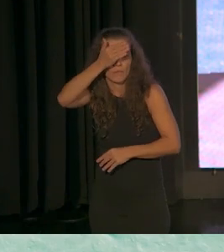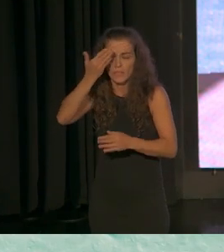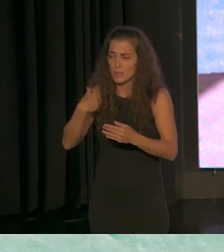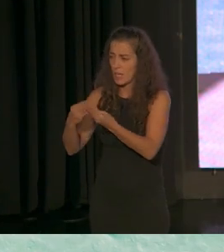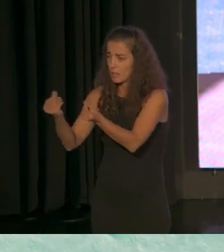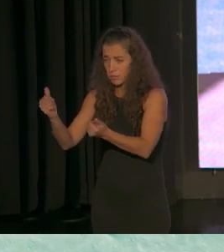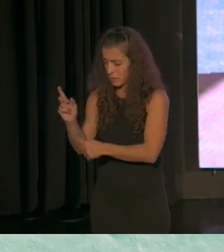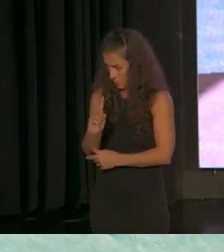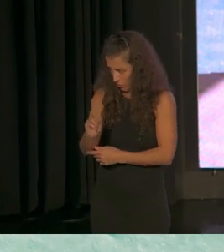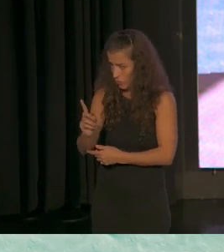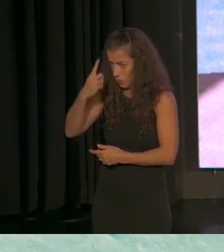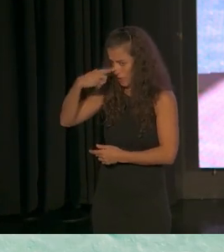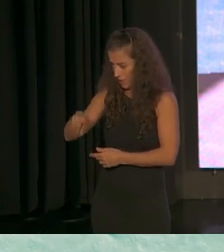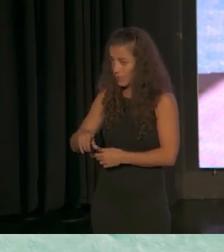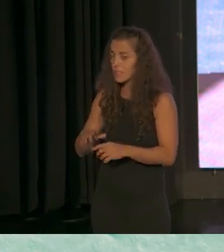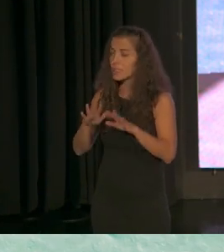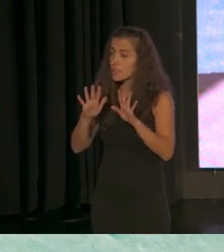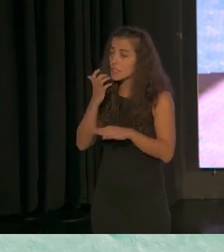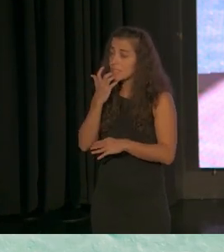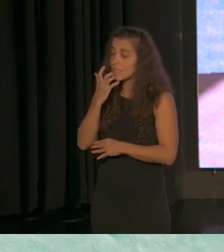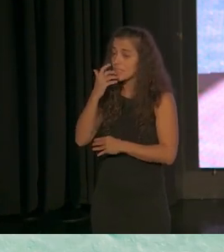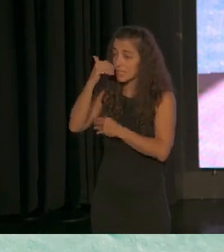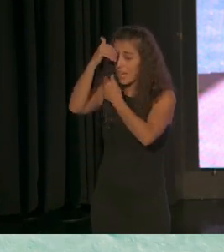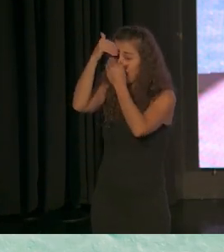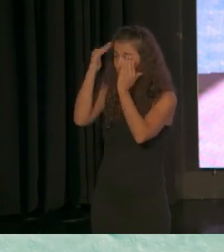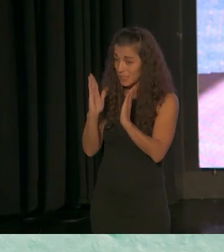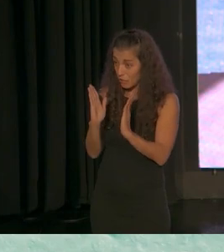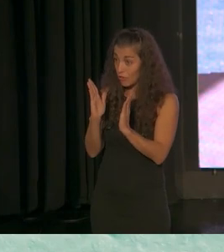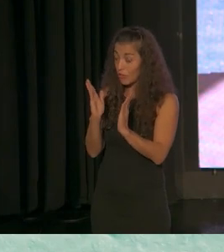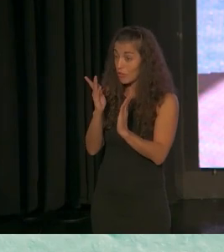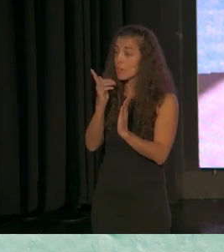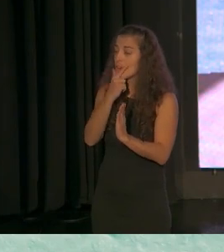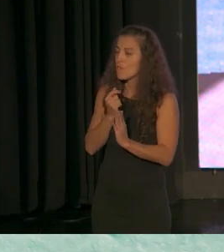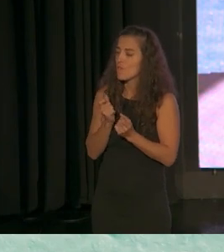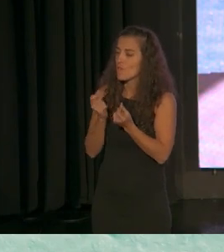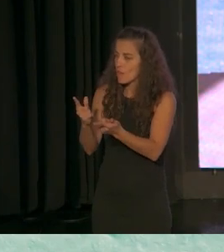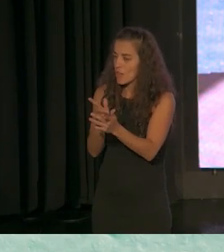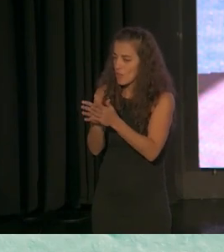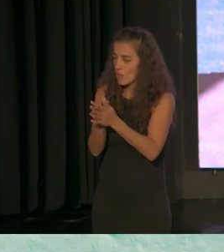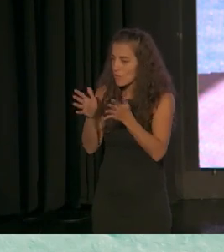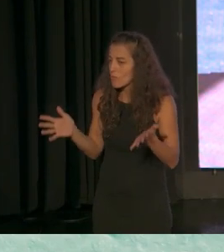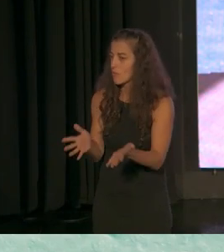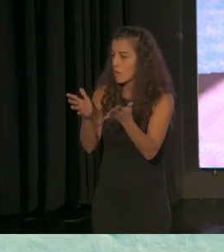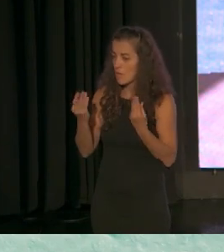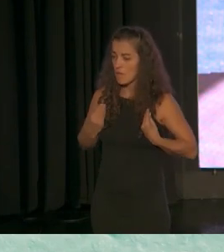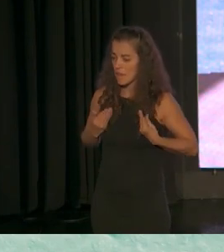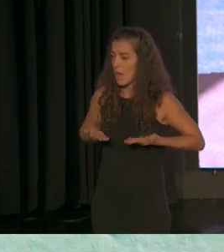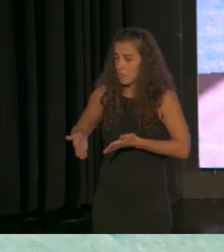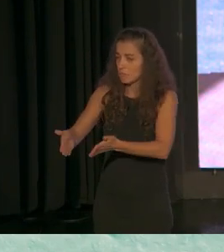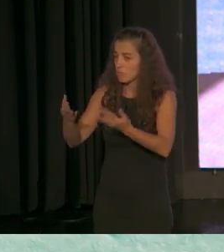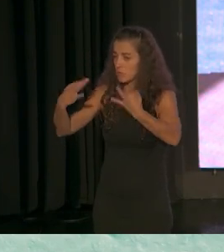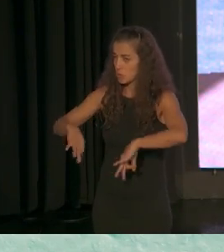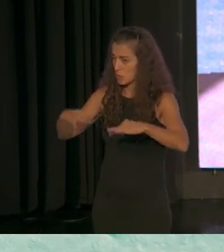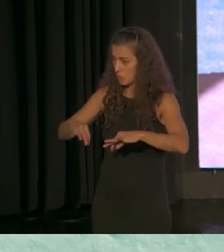prestemos atención a facilitar a promover que lleven una vida normal una vida normal como cualquier otra